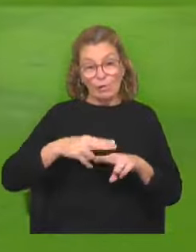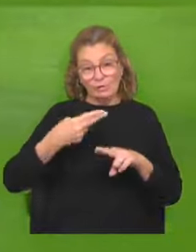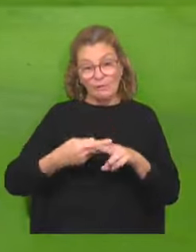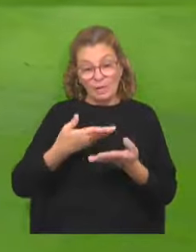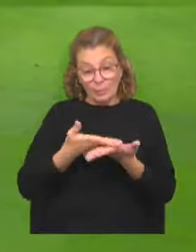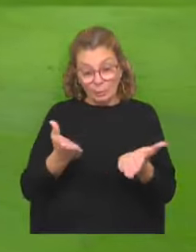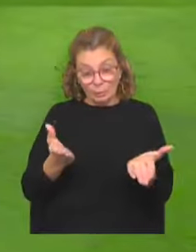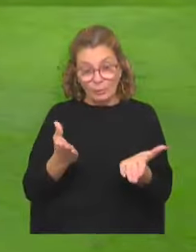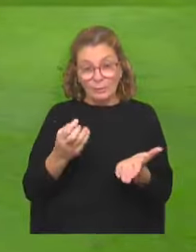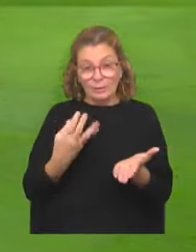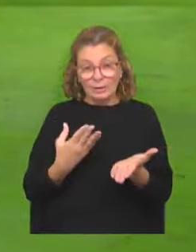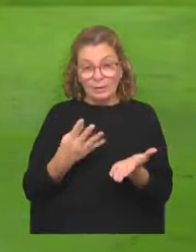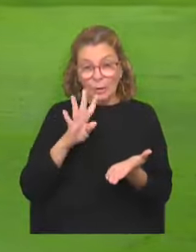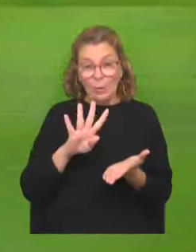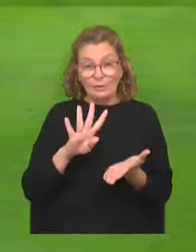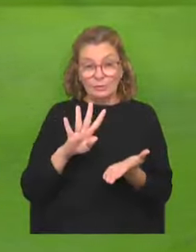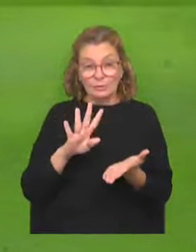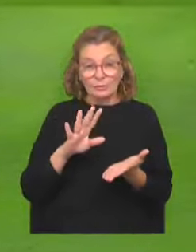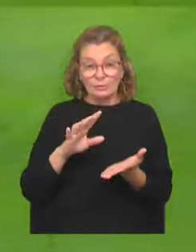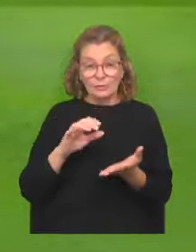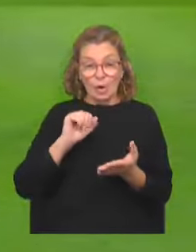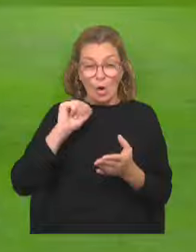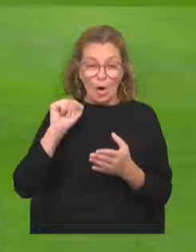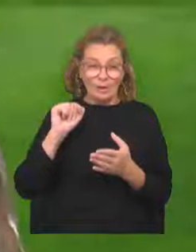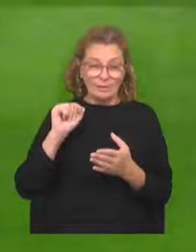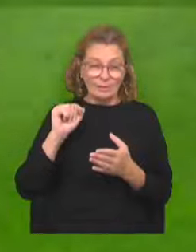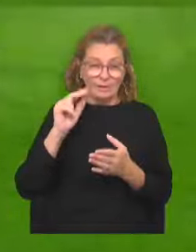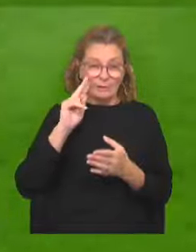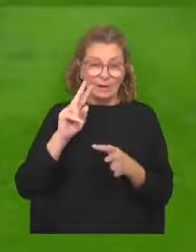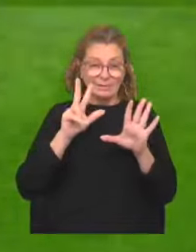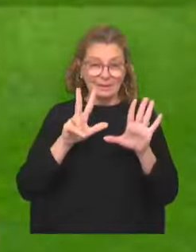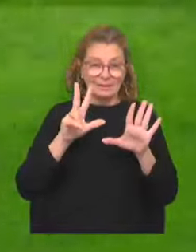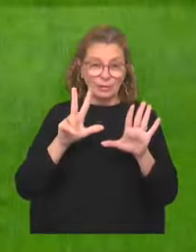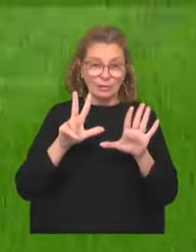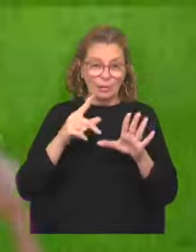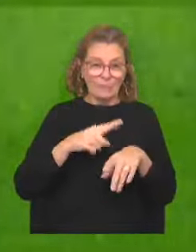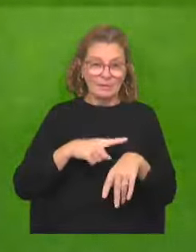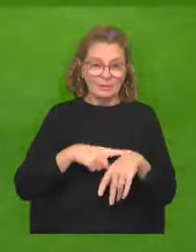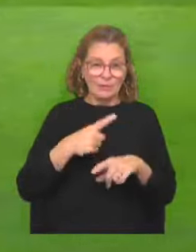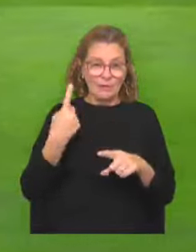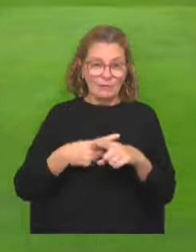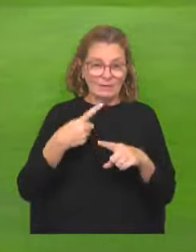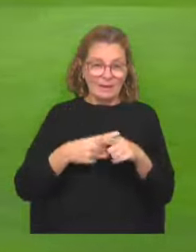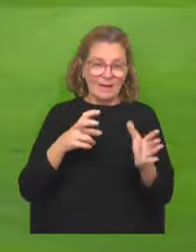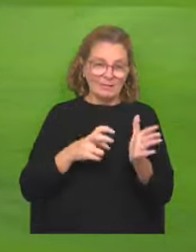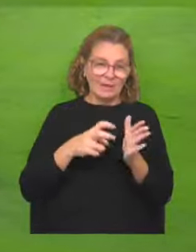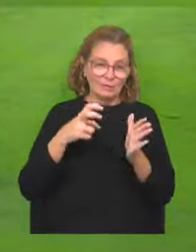demostró por qué le termina sacando 4 goles a Rambla Juniors. Rubén Bentancurra a los 38. Así lo festeja el Saltenio.